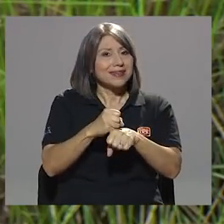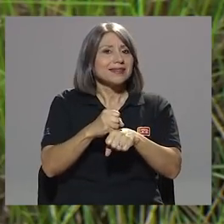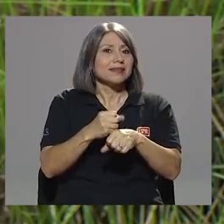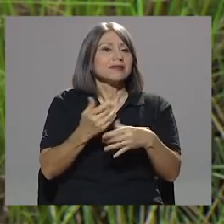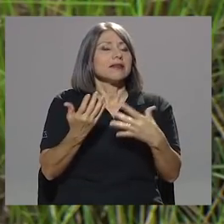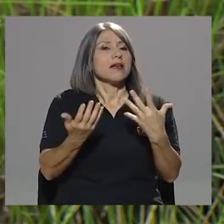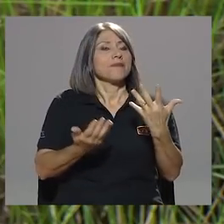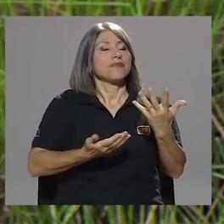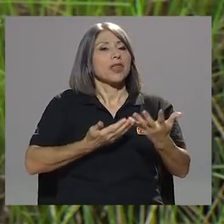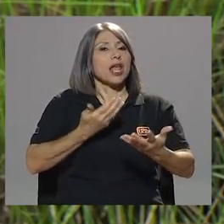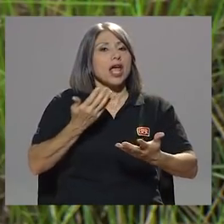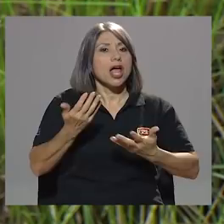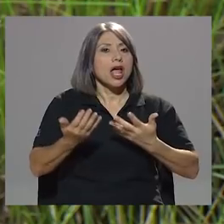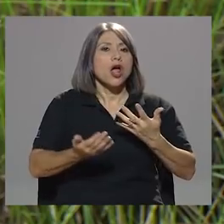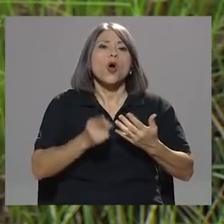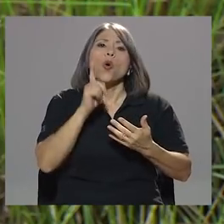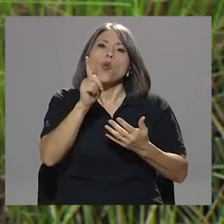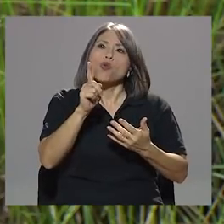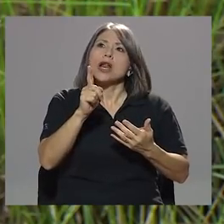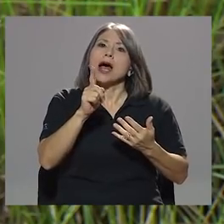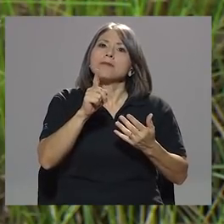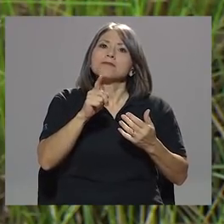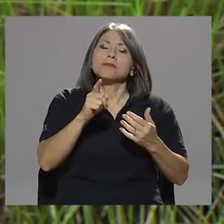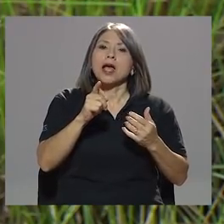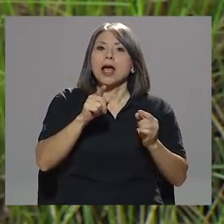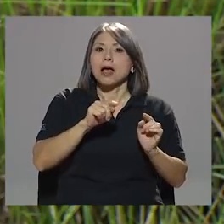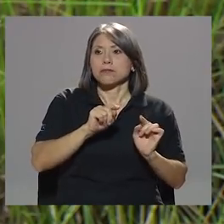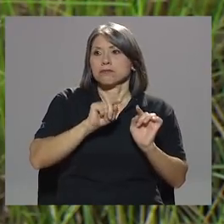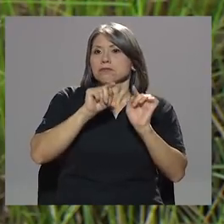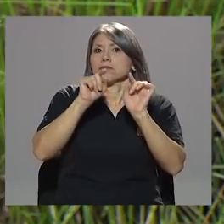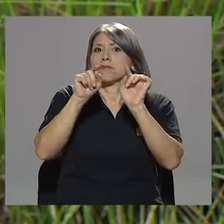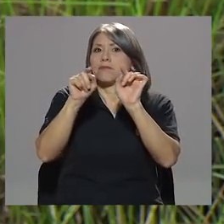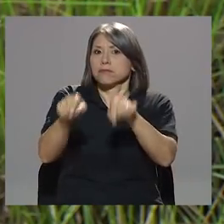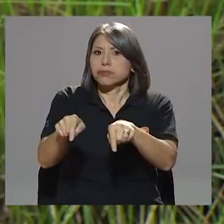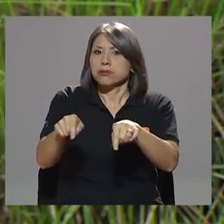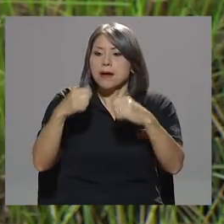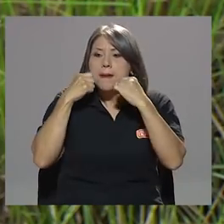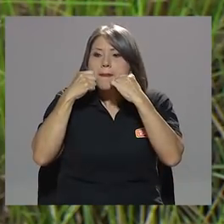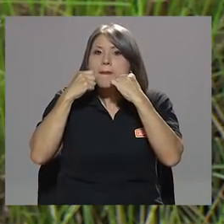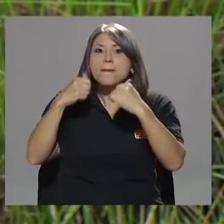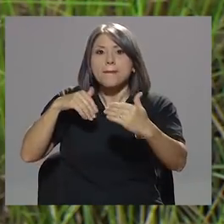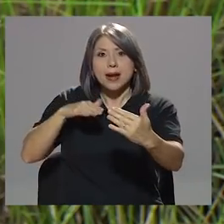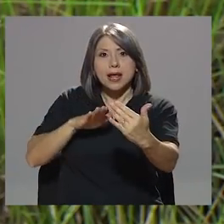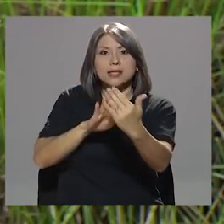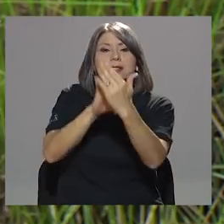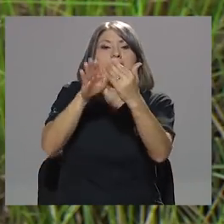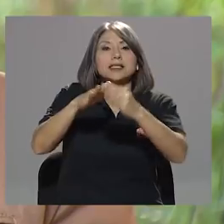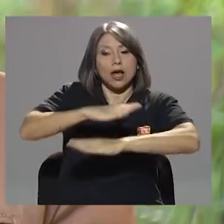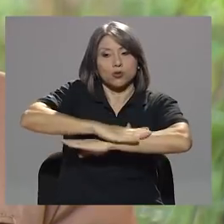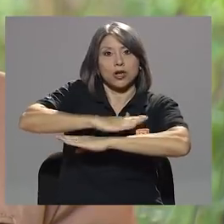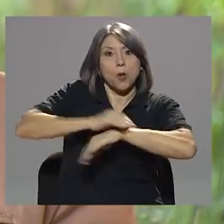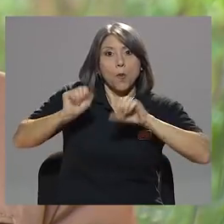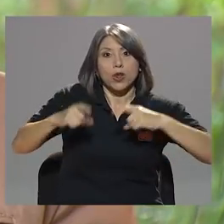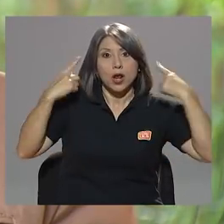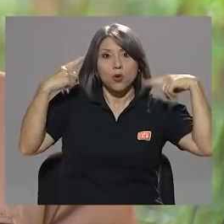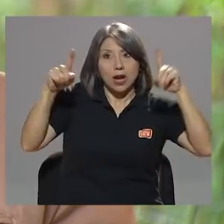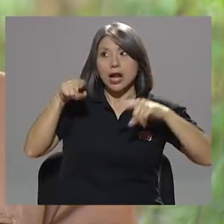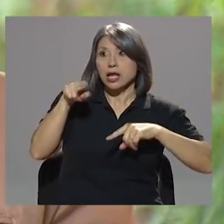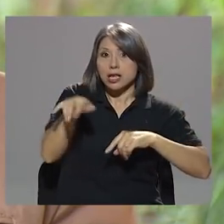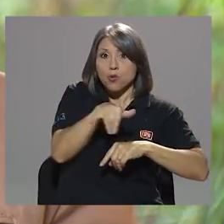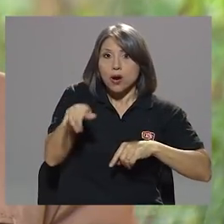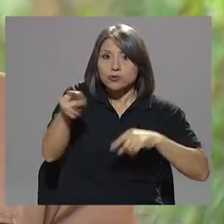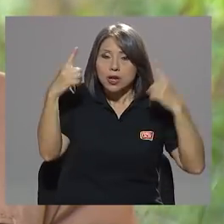sistemáticamente una presencia en un escritorio podría lograr lo que consiguió usted. Por supuesto, cualquier